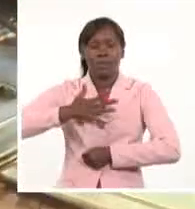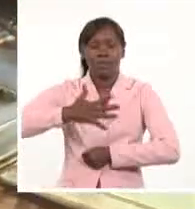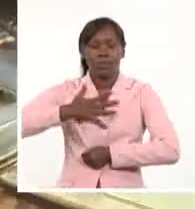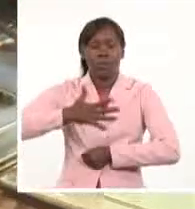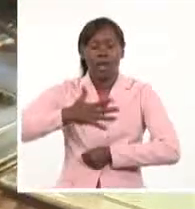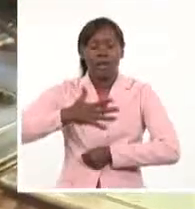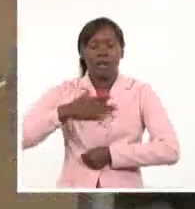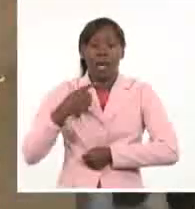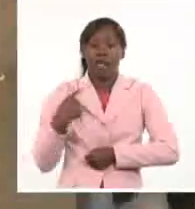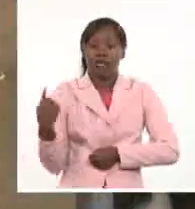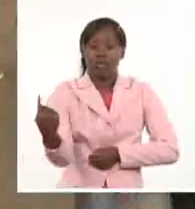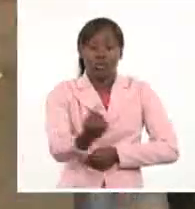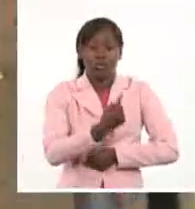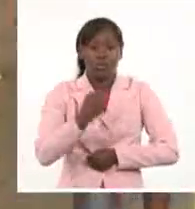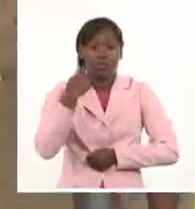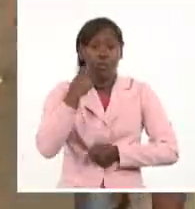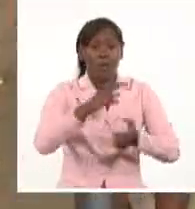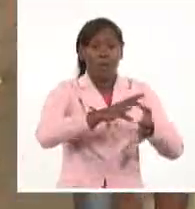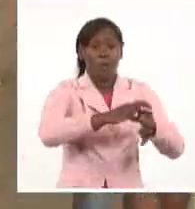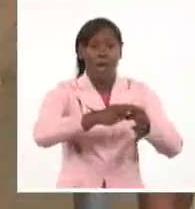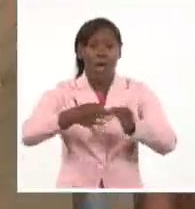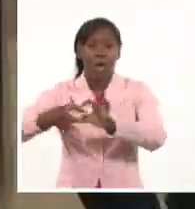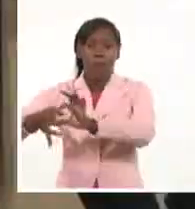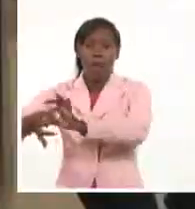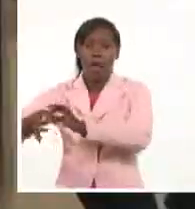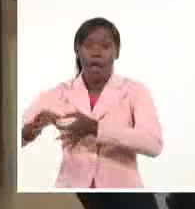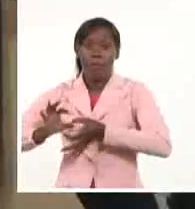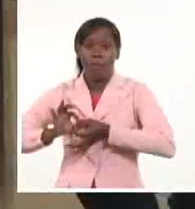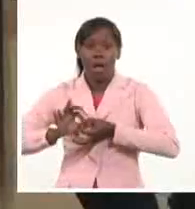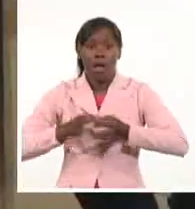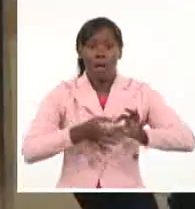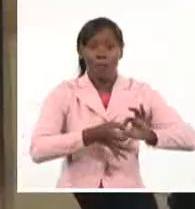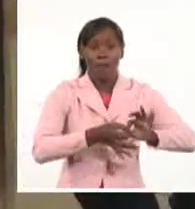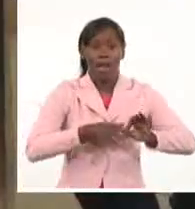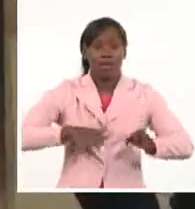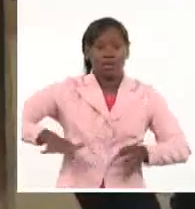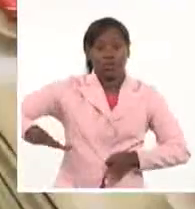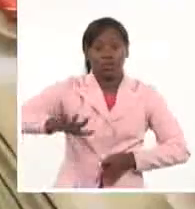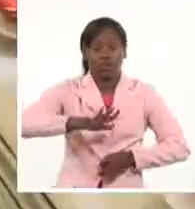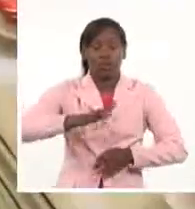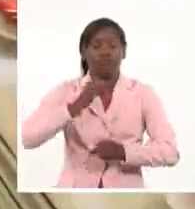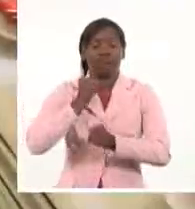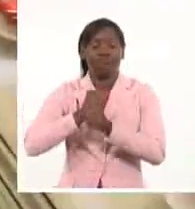a toda la gama esta que se puede usar libremente de comprar, hoy el bufé no se cerrado.